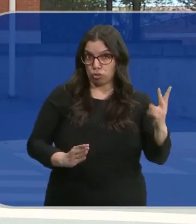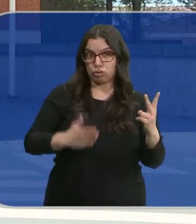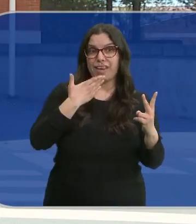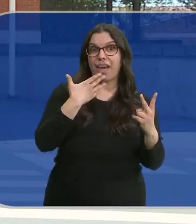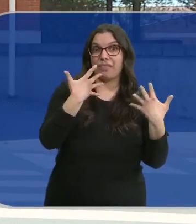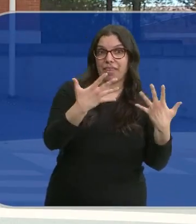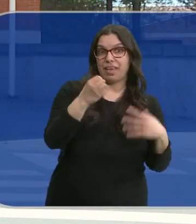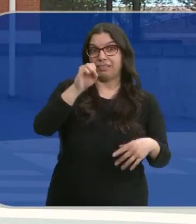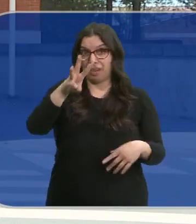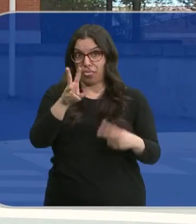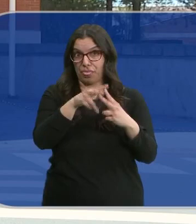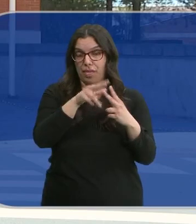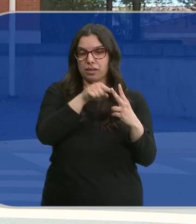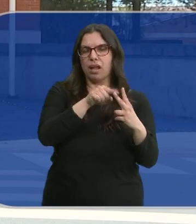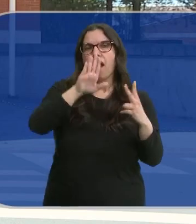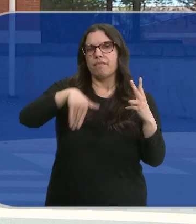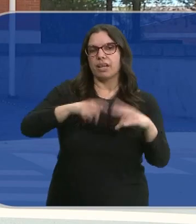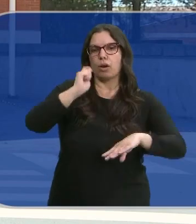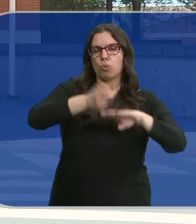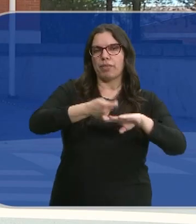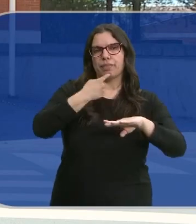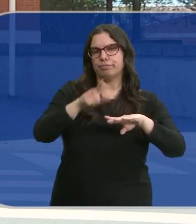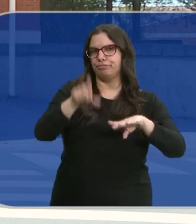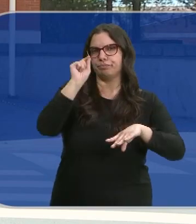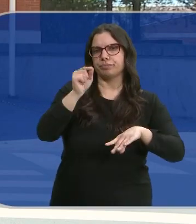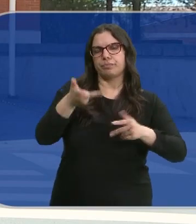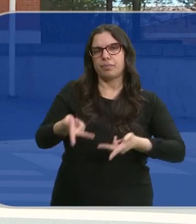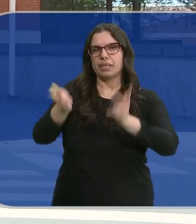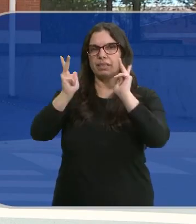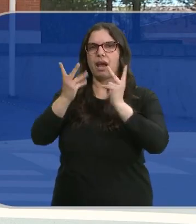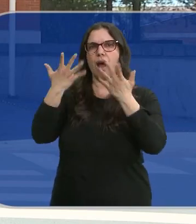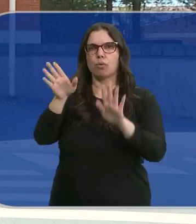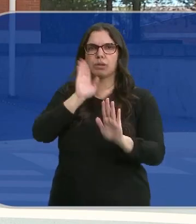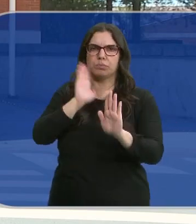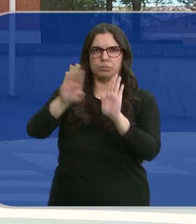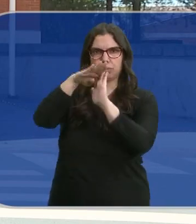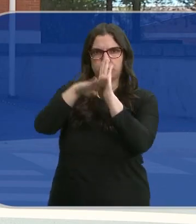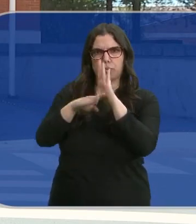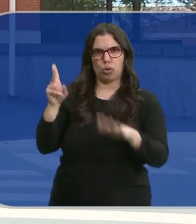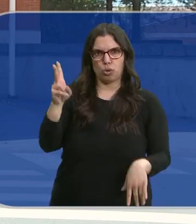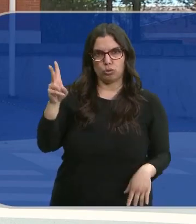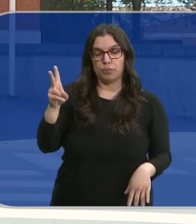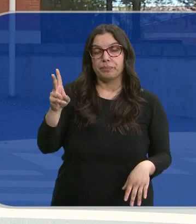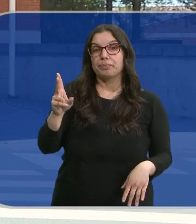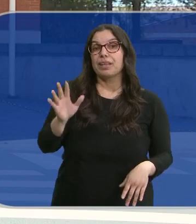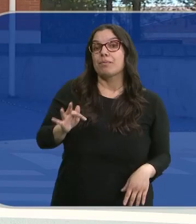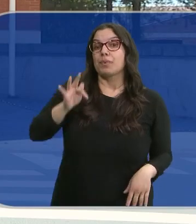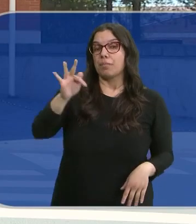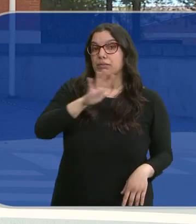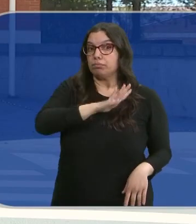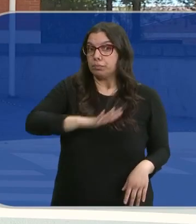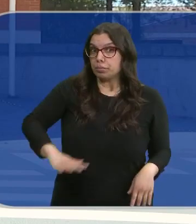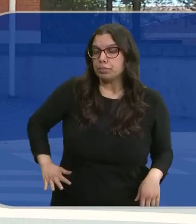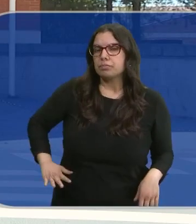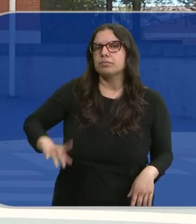de 10 y 13 años, finalmente el juez ha determinado libertad con cargos para ambos. Pero además y como medida